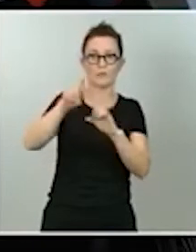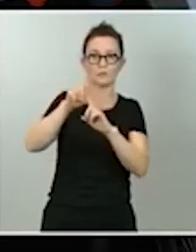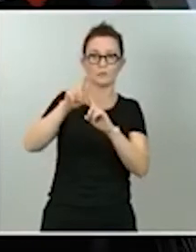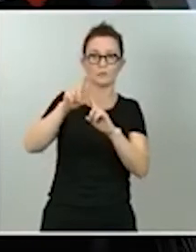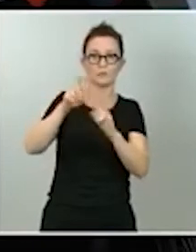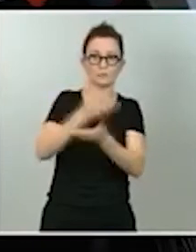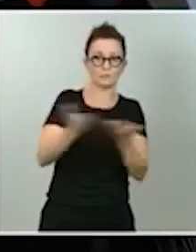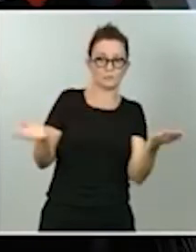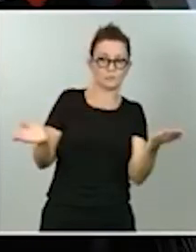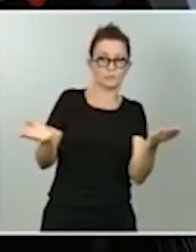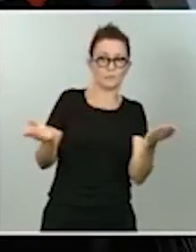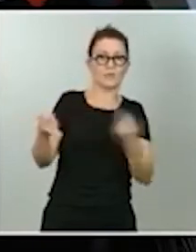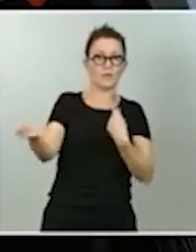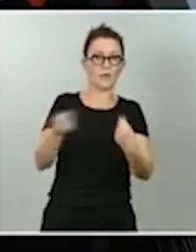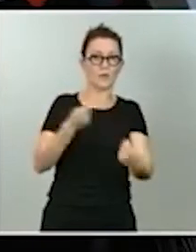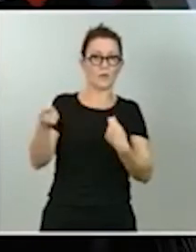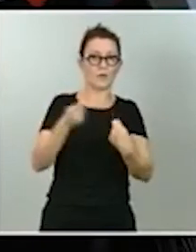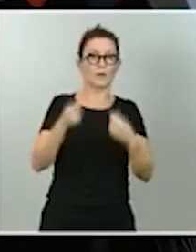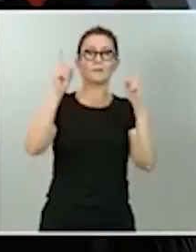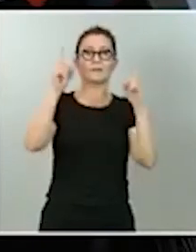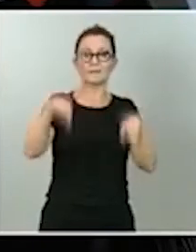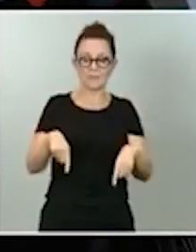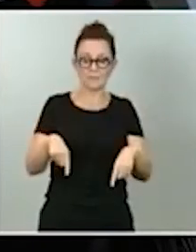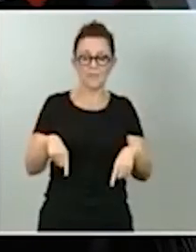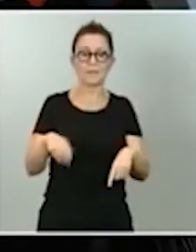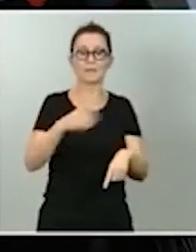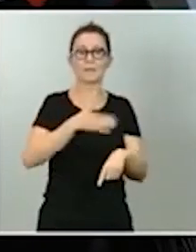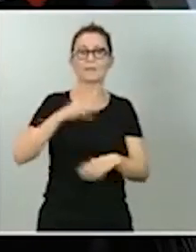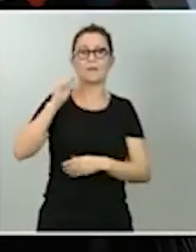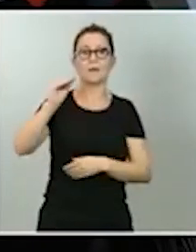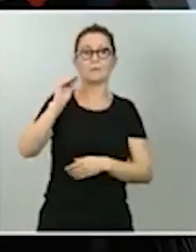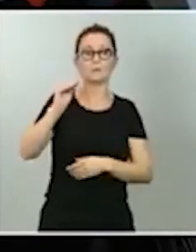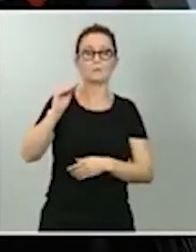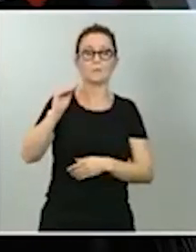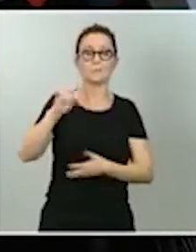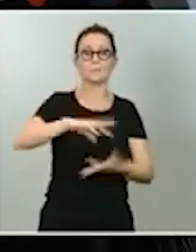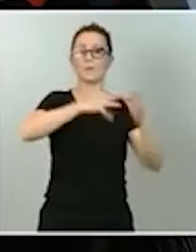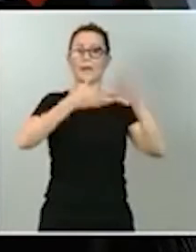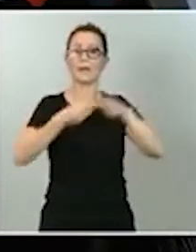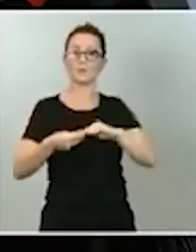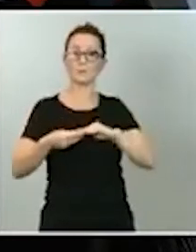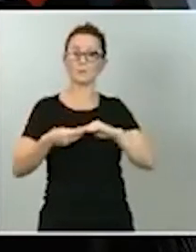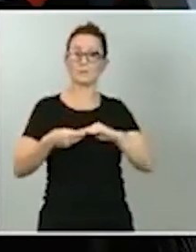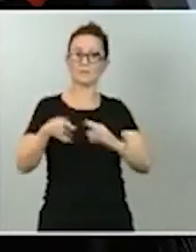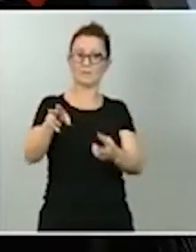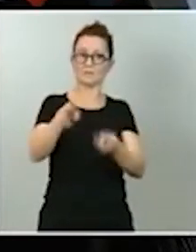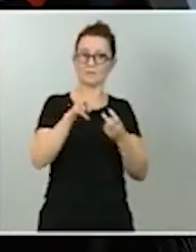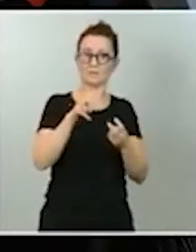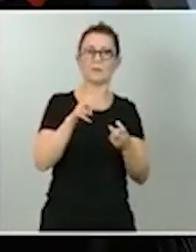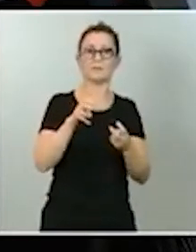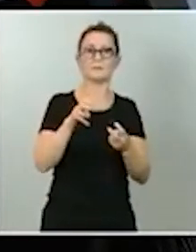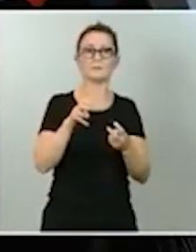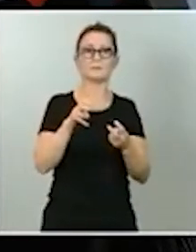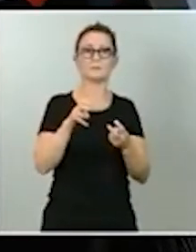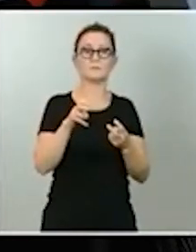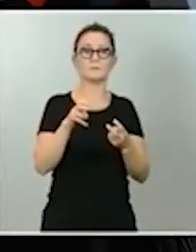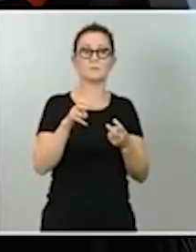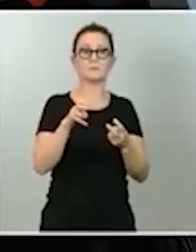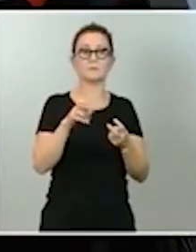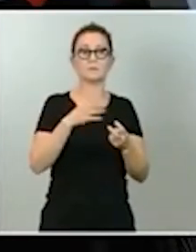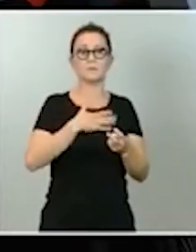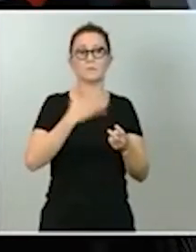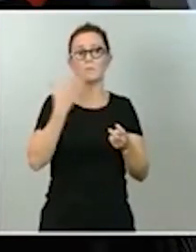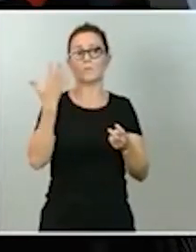ajustes en las figuras fiscales que usted citaba hace un momento, si esto puede, podría, por decirlo de algún modo,